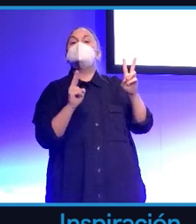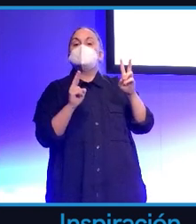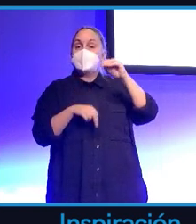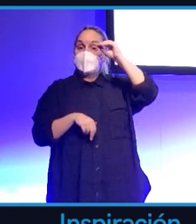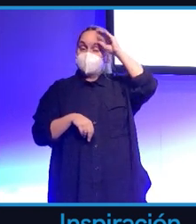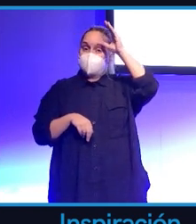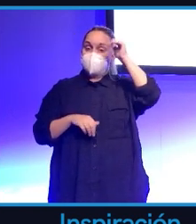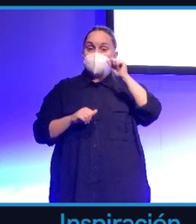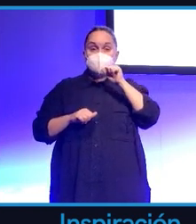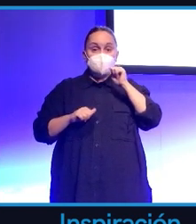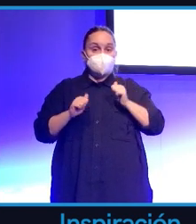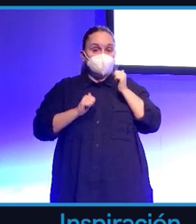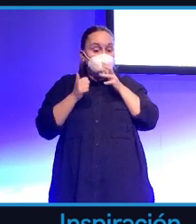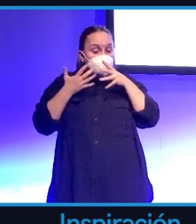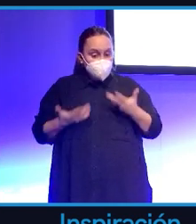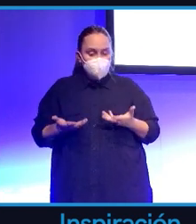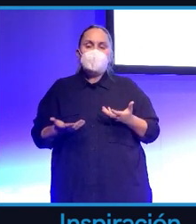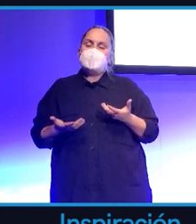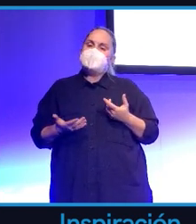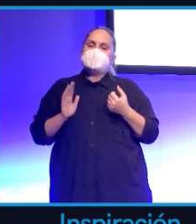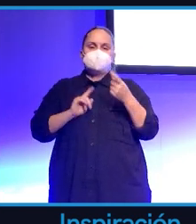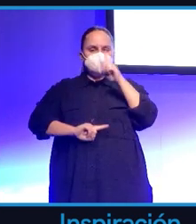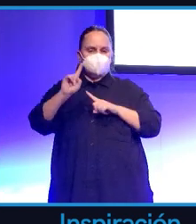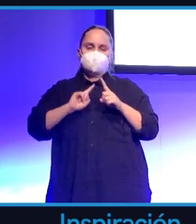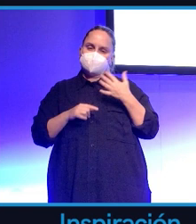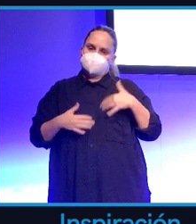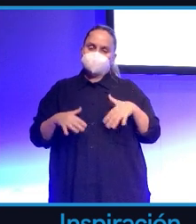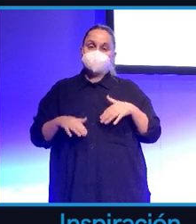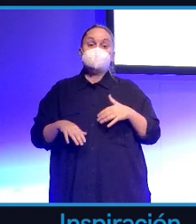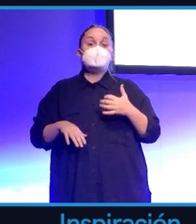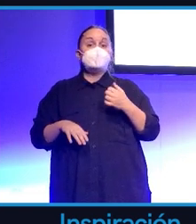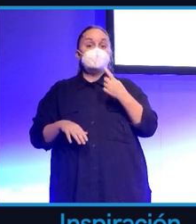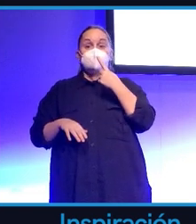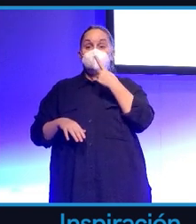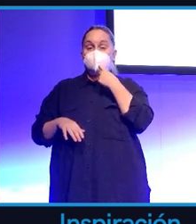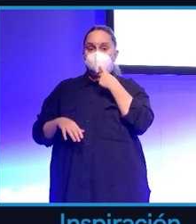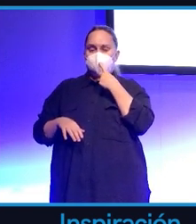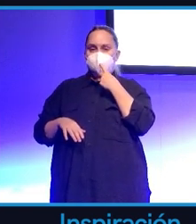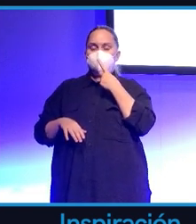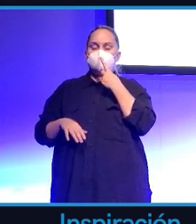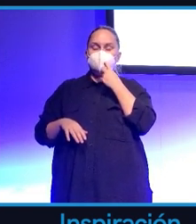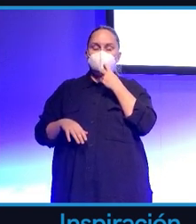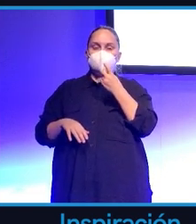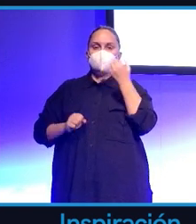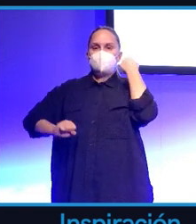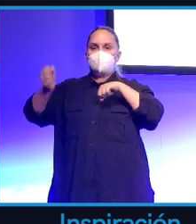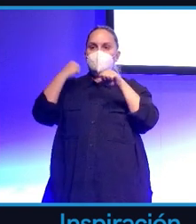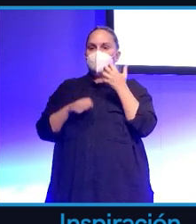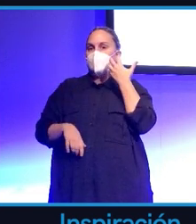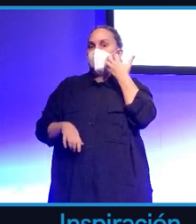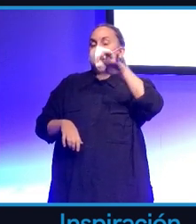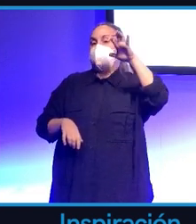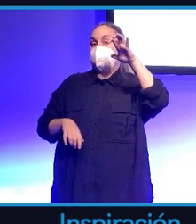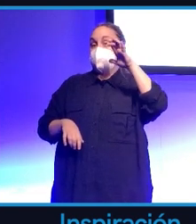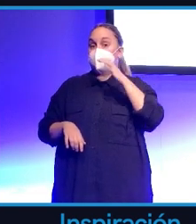la inteligencia artificial actual. Cuando la inteligencia artificial roja se comporta de forma errática, no prevista, la